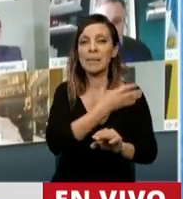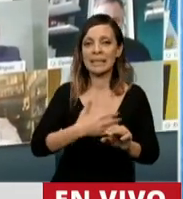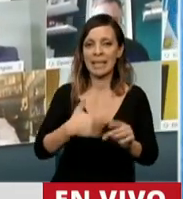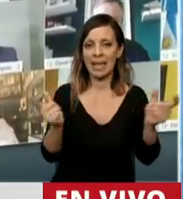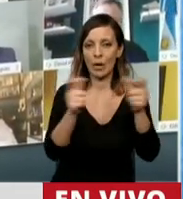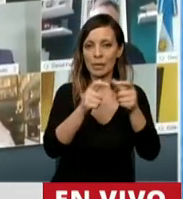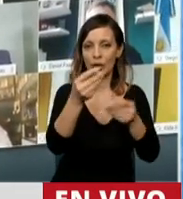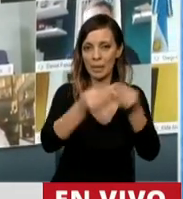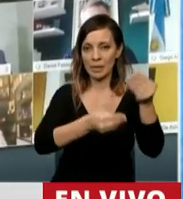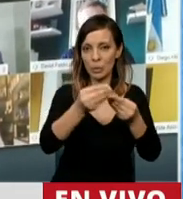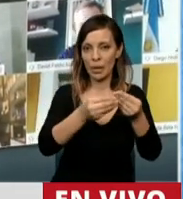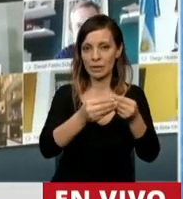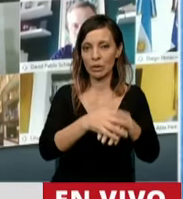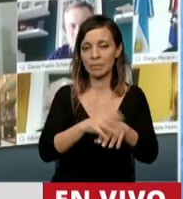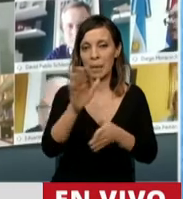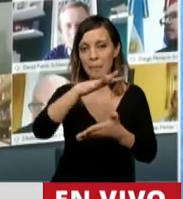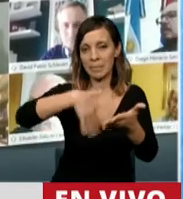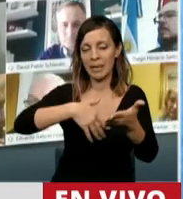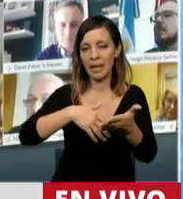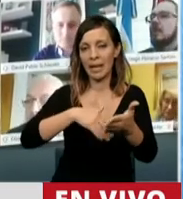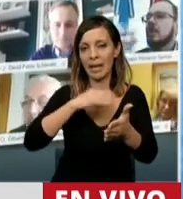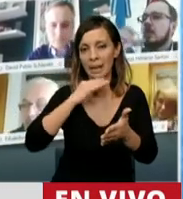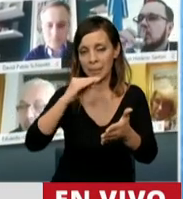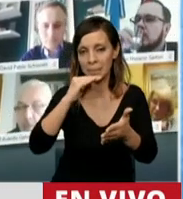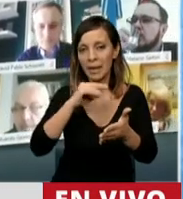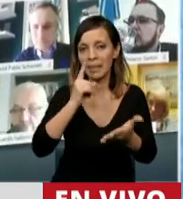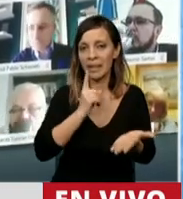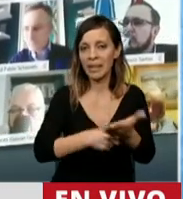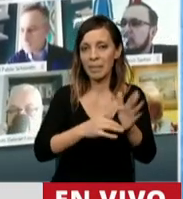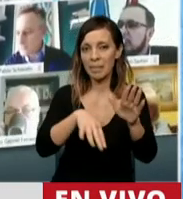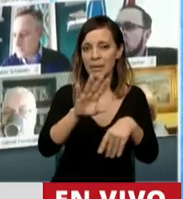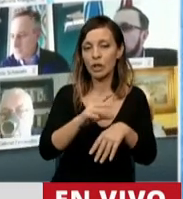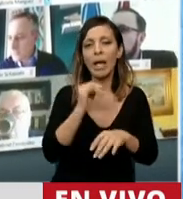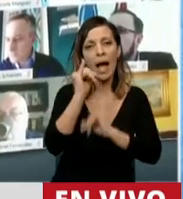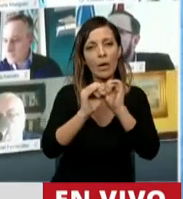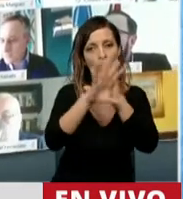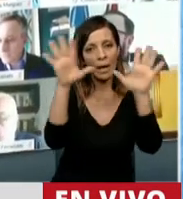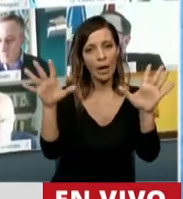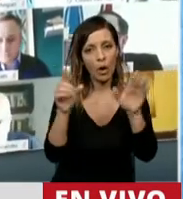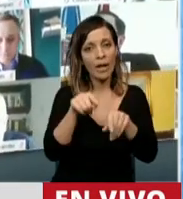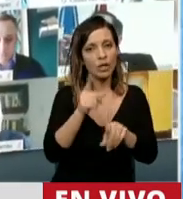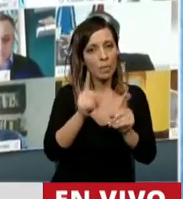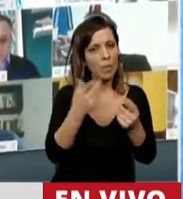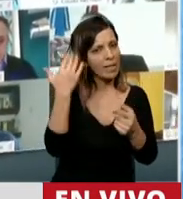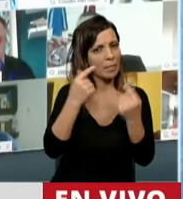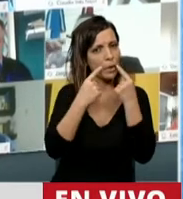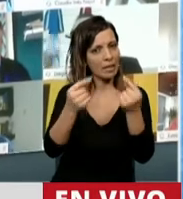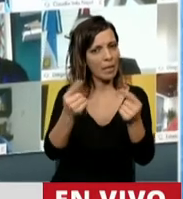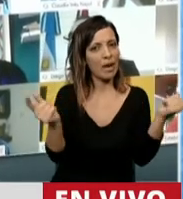Presupuestos, miembro informante del dictamen de mayoría, aclaró, y eso lo habíamos cuestionado en la reunión de la Comisión,